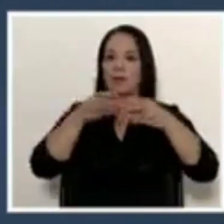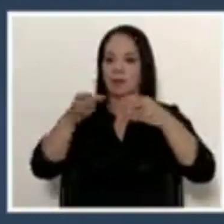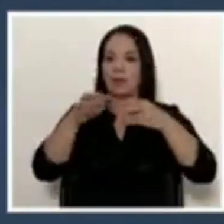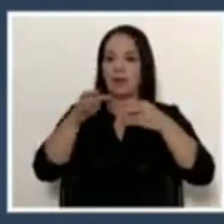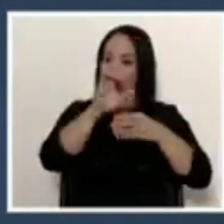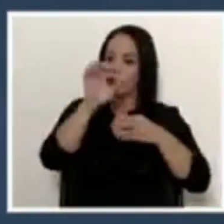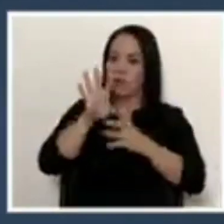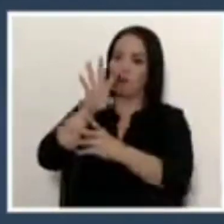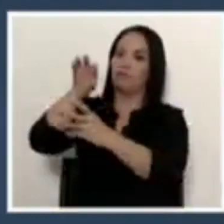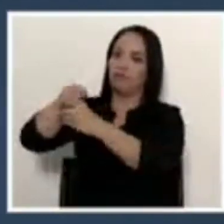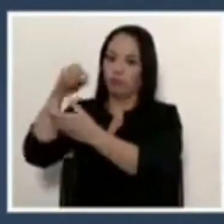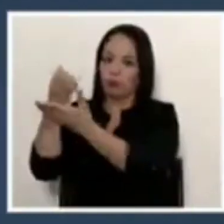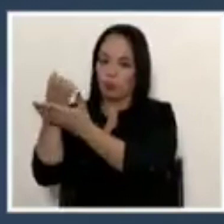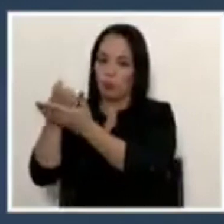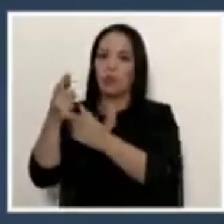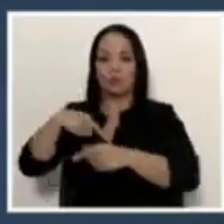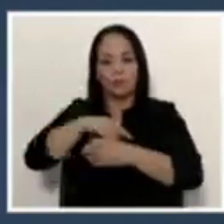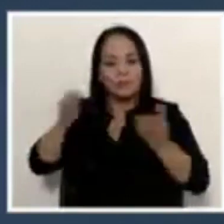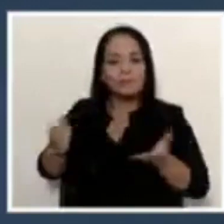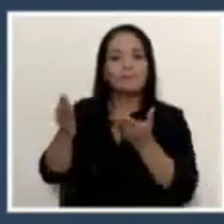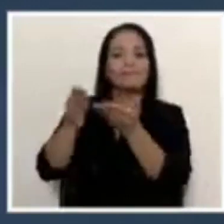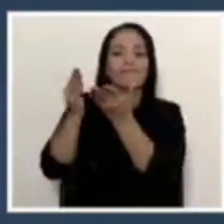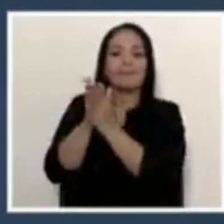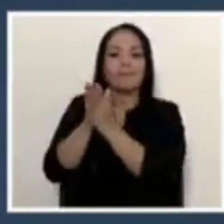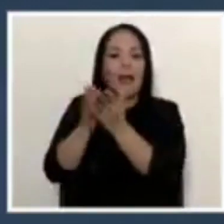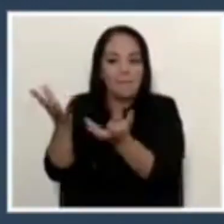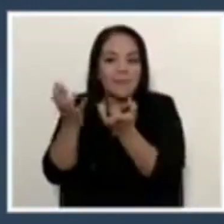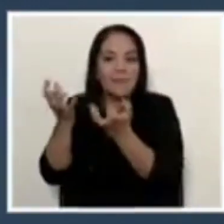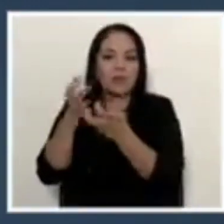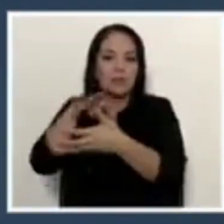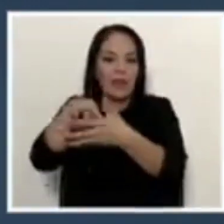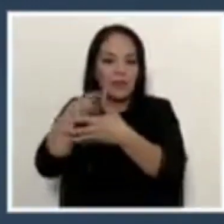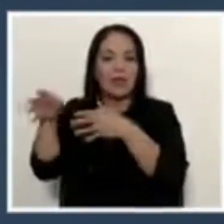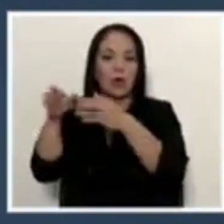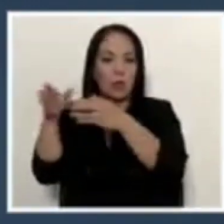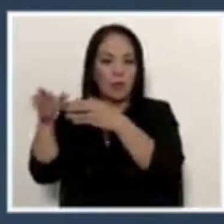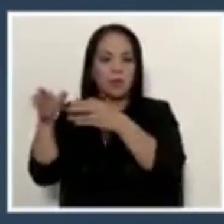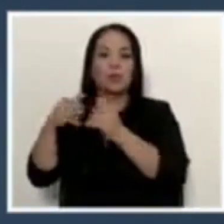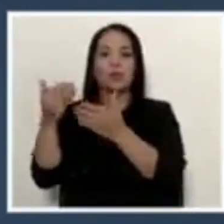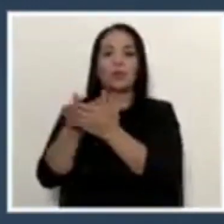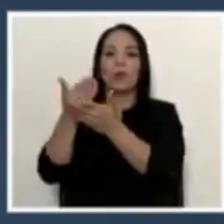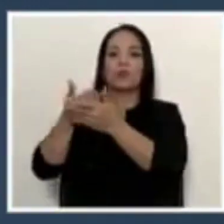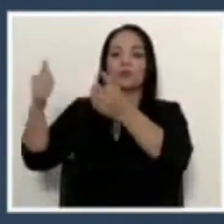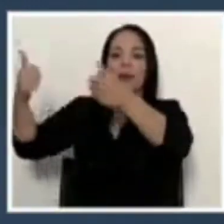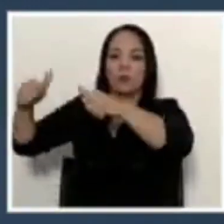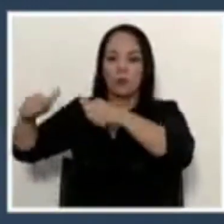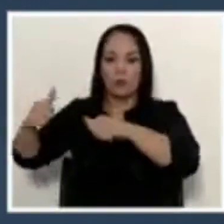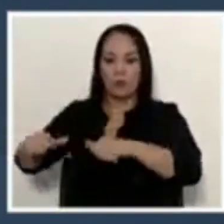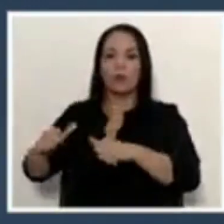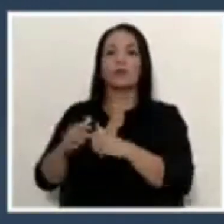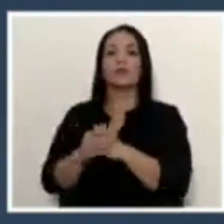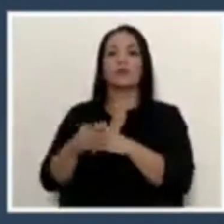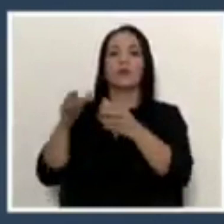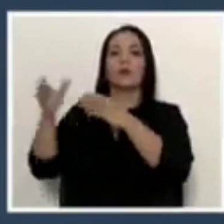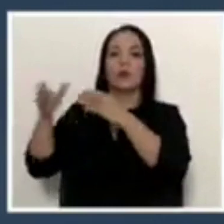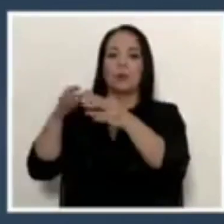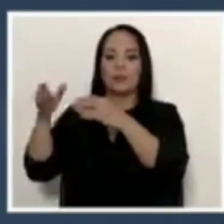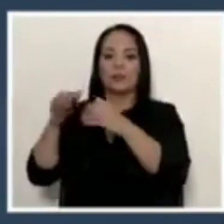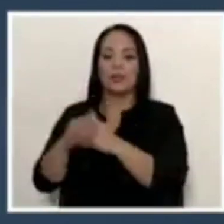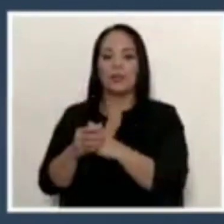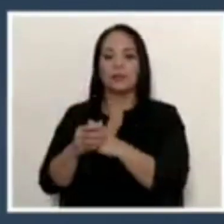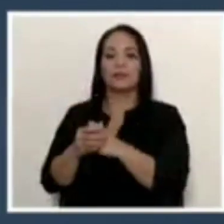impulsando, todavía más, con una ambiciosa agenda comercial, de nuevos acuerdos comerciales con